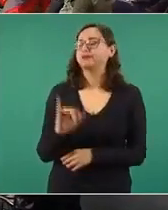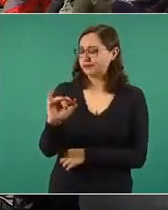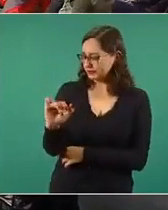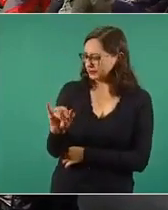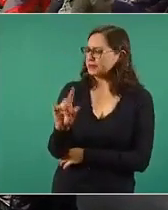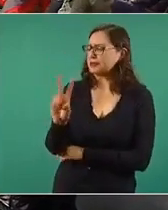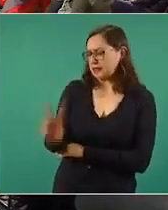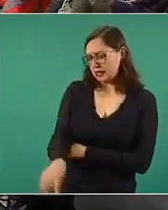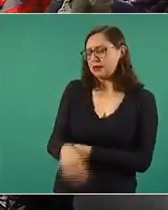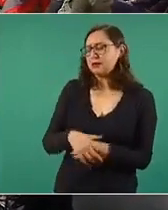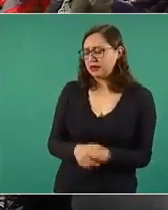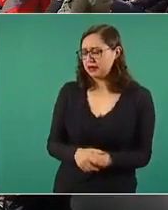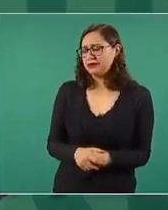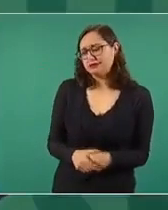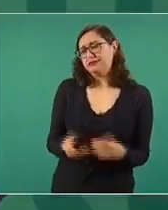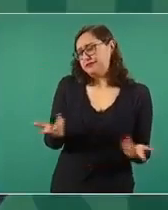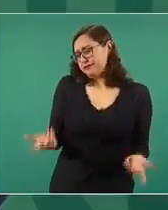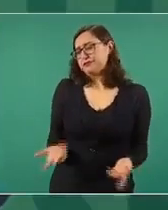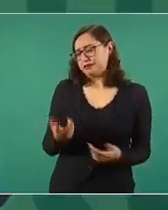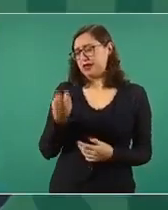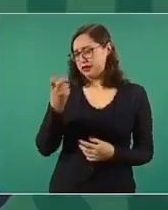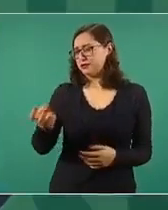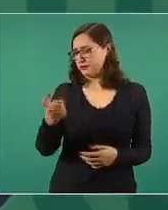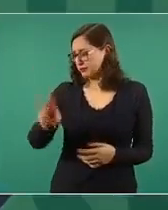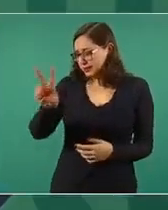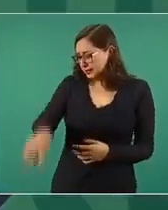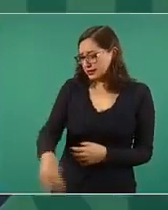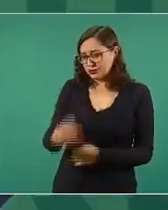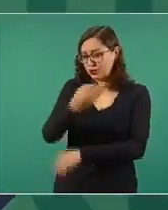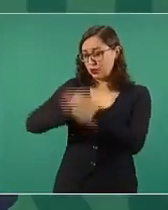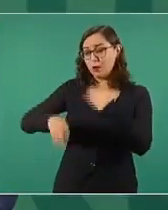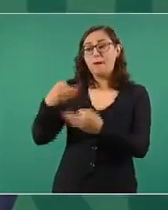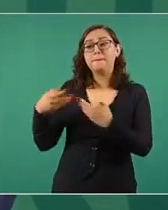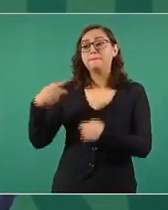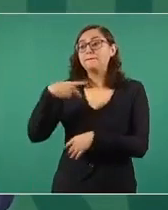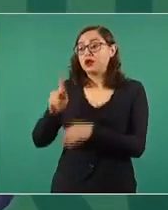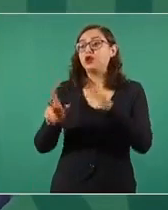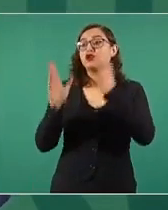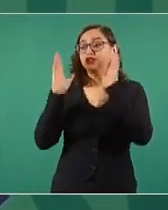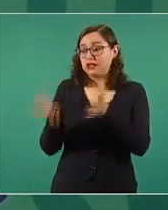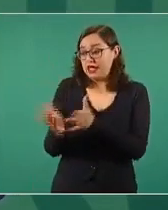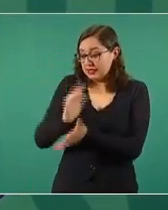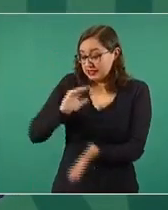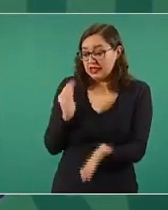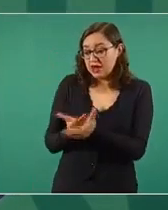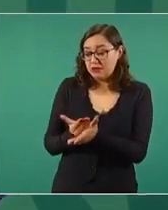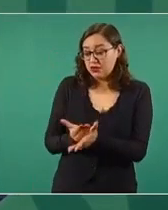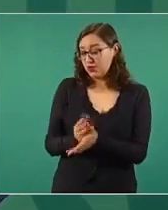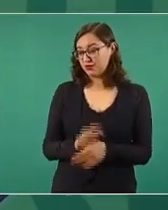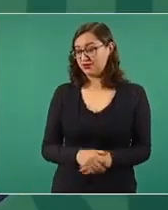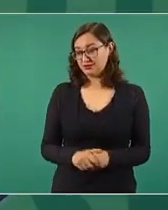estás recordando, porque nos están escuchando los